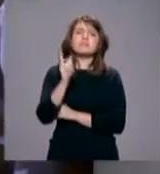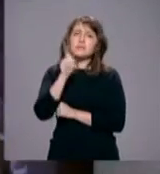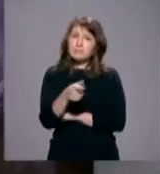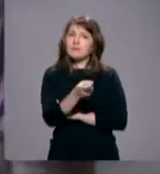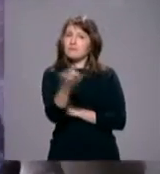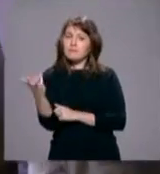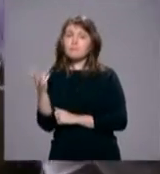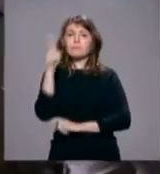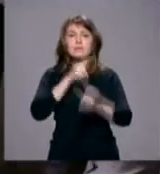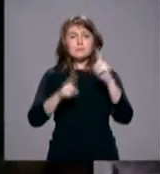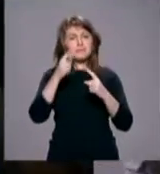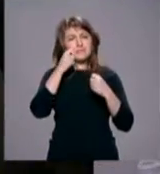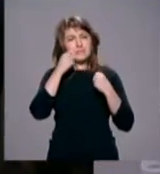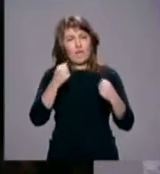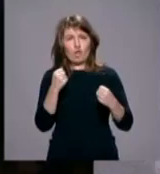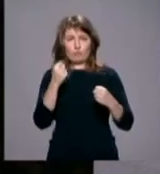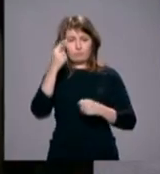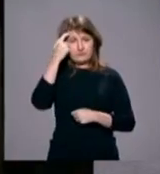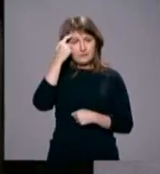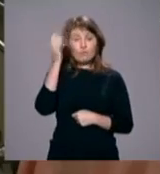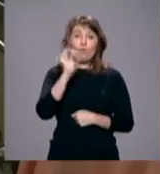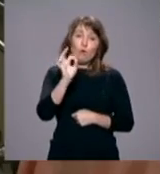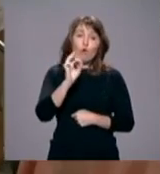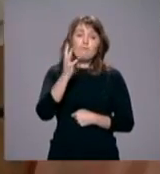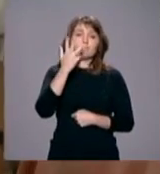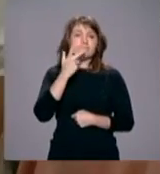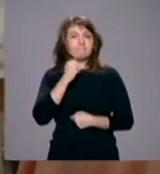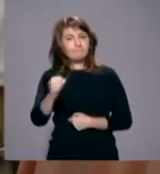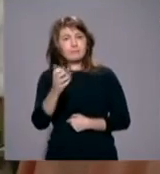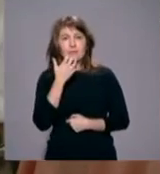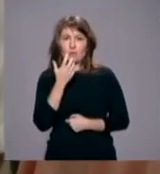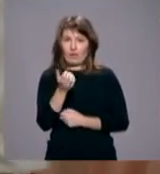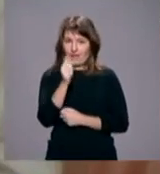personas con problemas de salud, salud mental o adicciones como el alcohol.